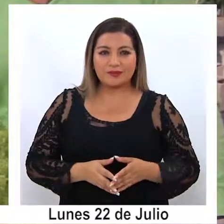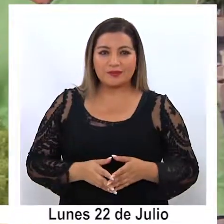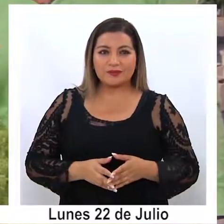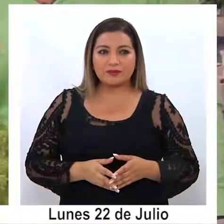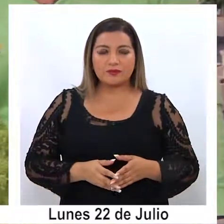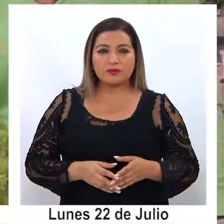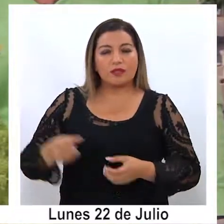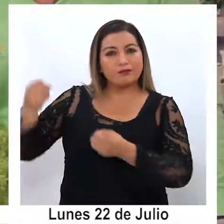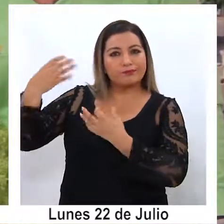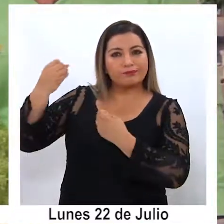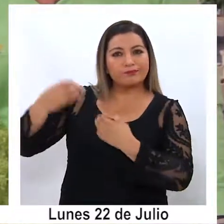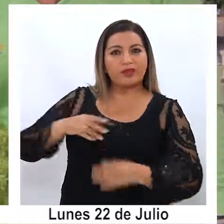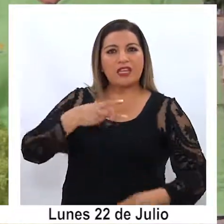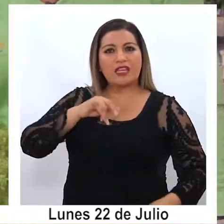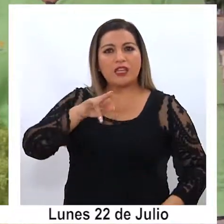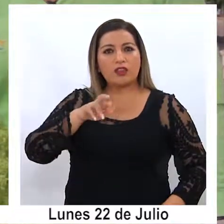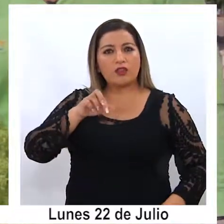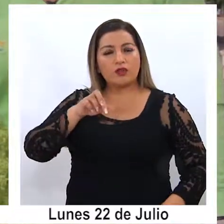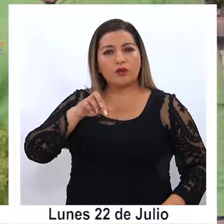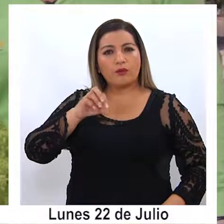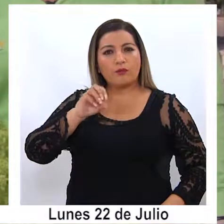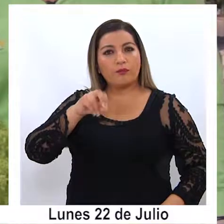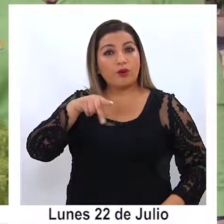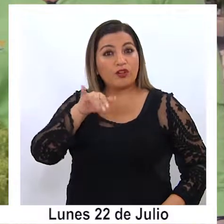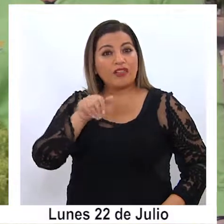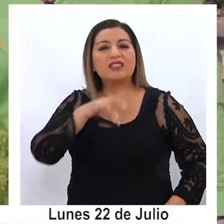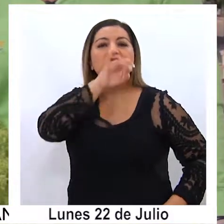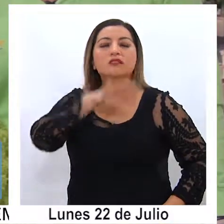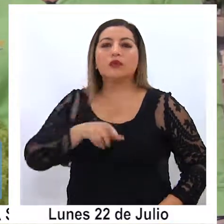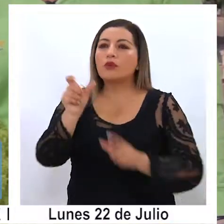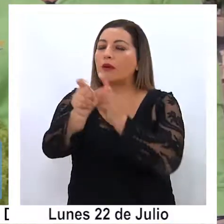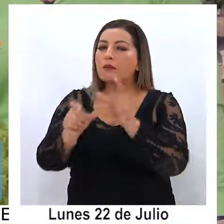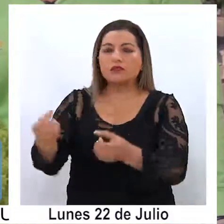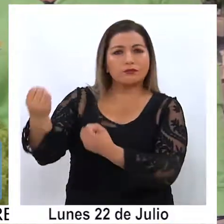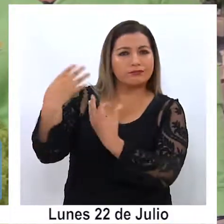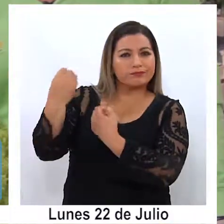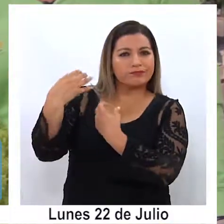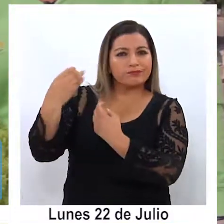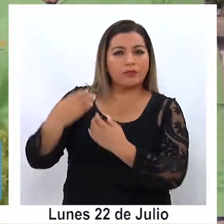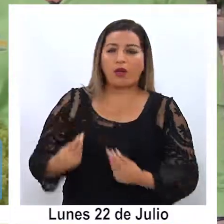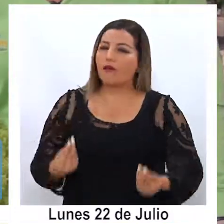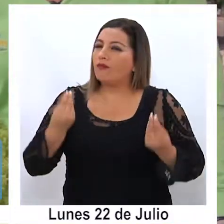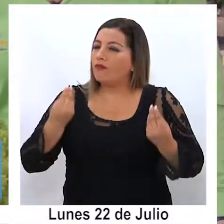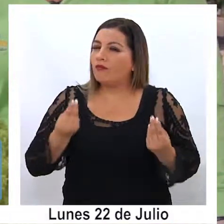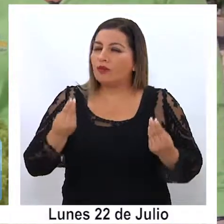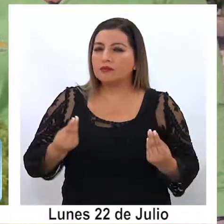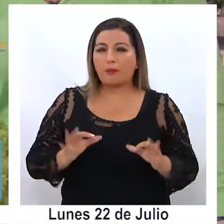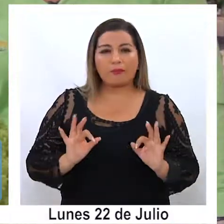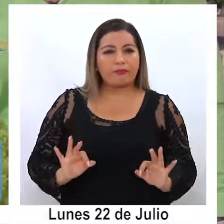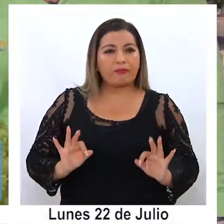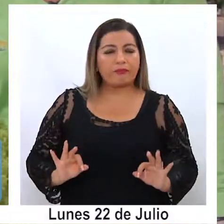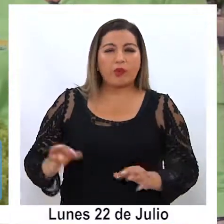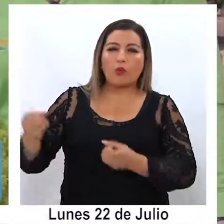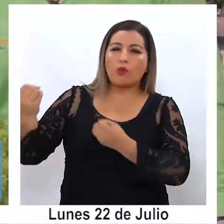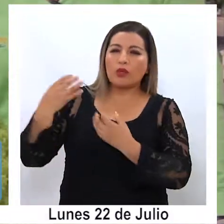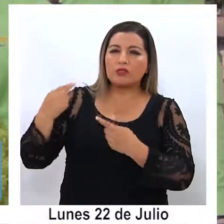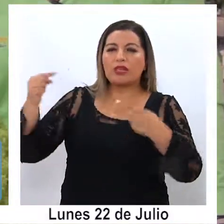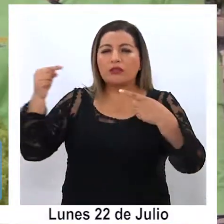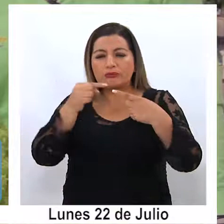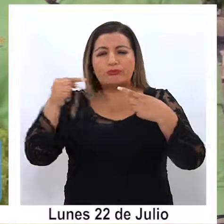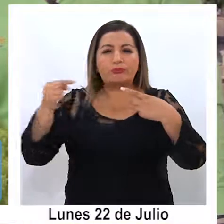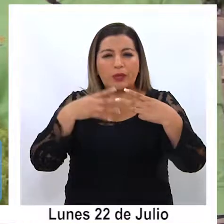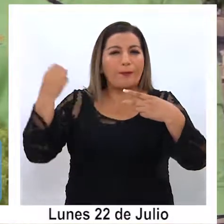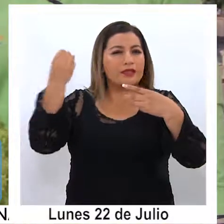capacitado con Hidroponía Chile, que han sido unas personas excelentes, que lo han enseñado cada